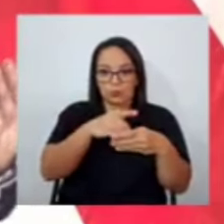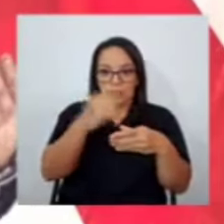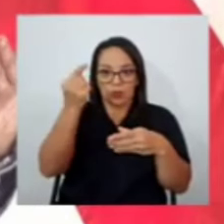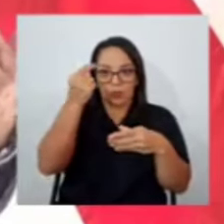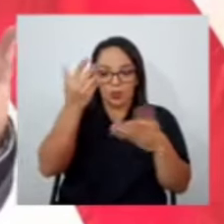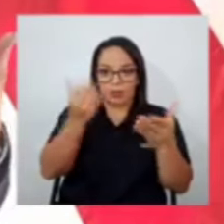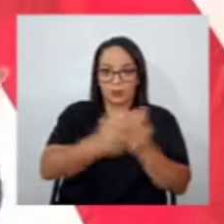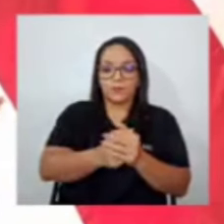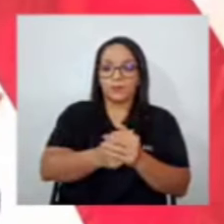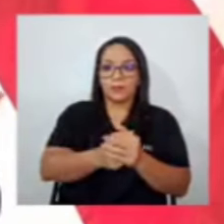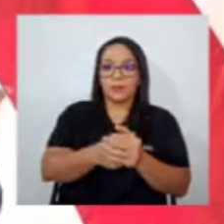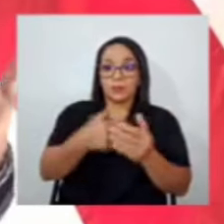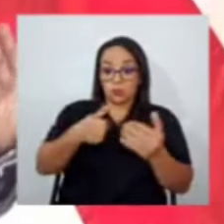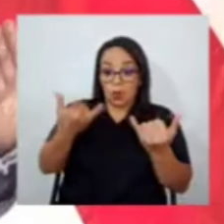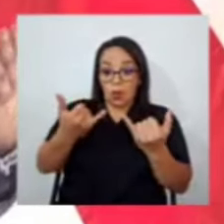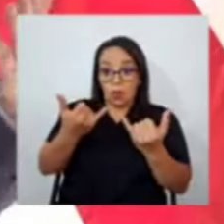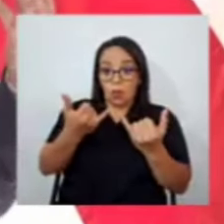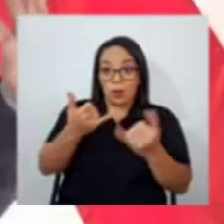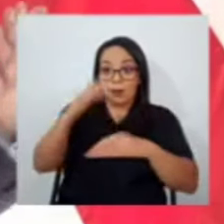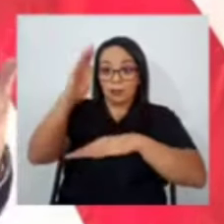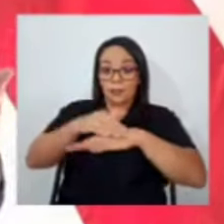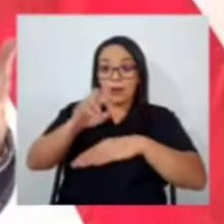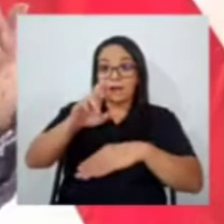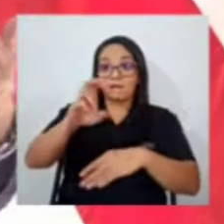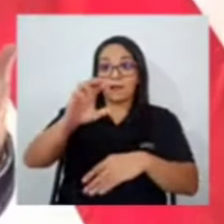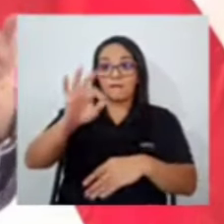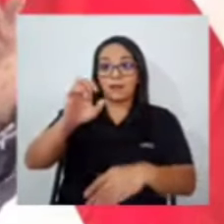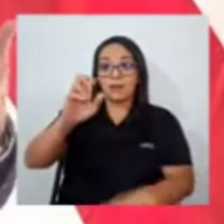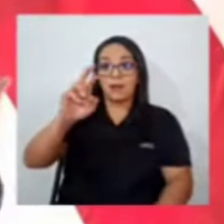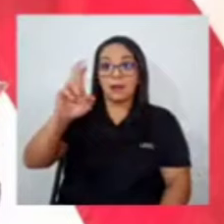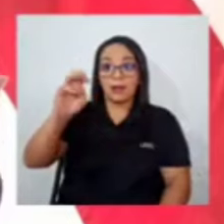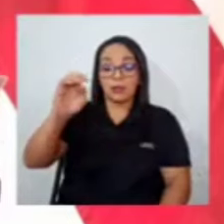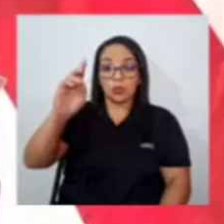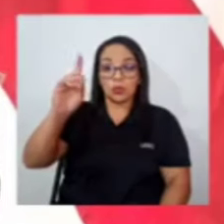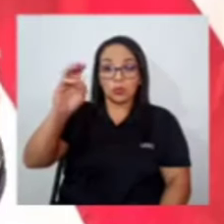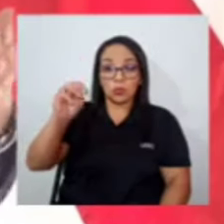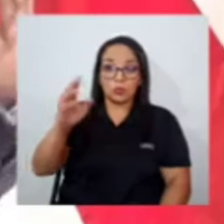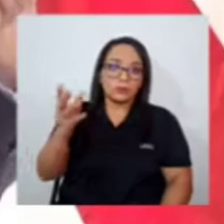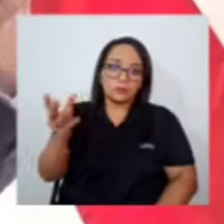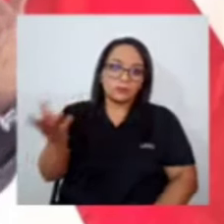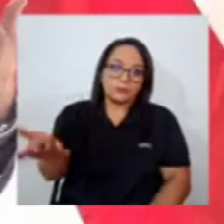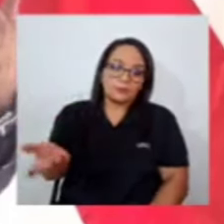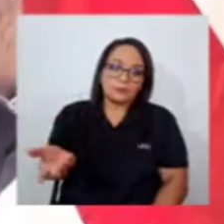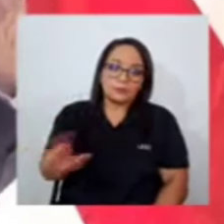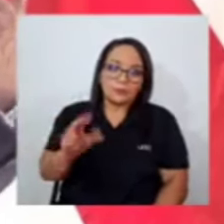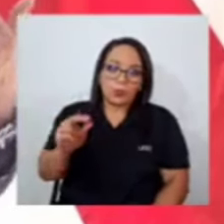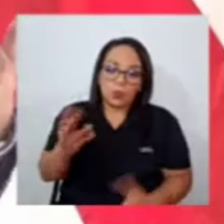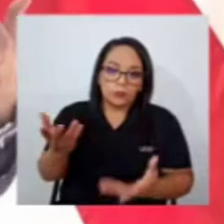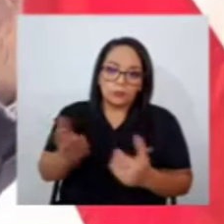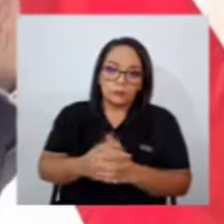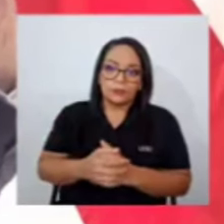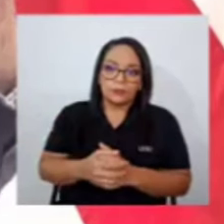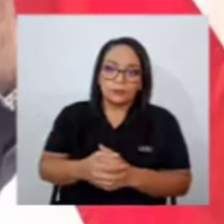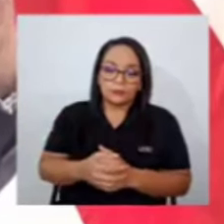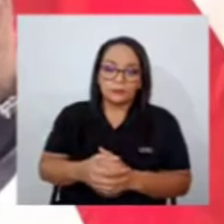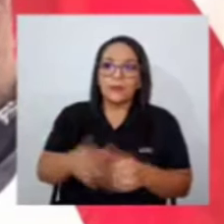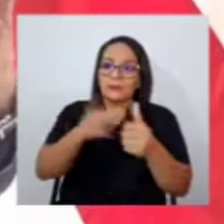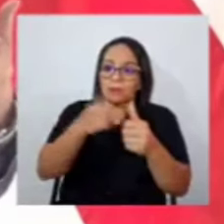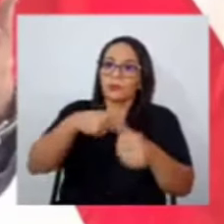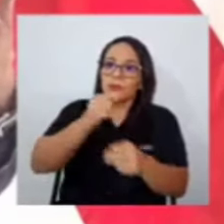referéndum en estos momentos porque estamos ocupados sacando al país de lo que era una crisis